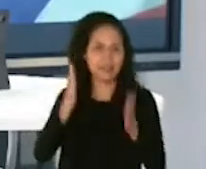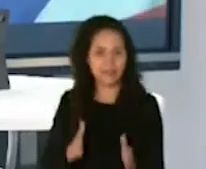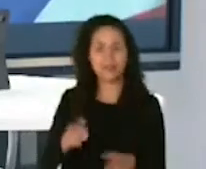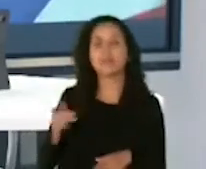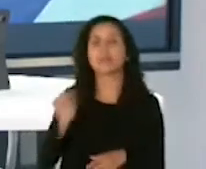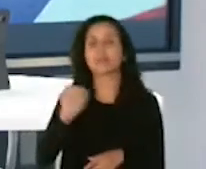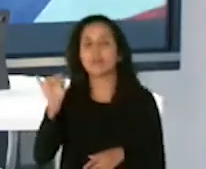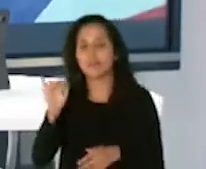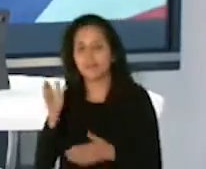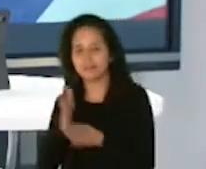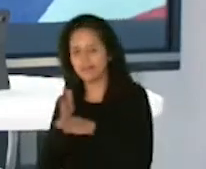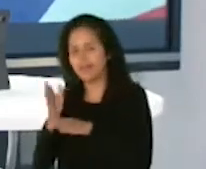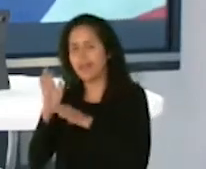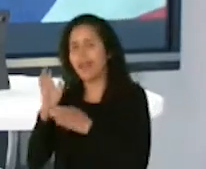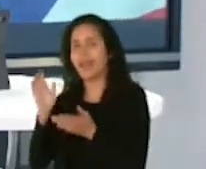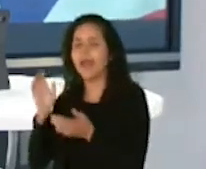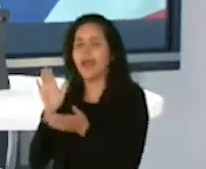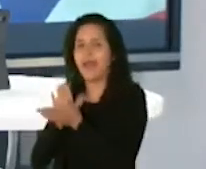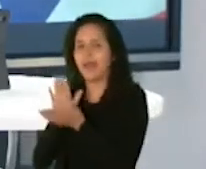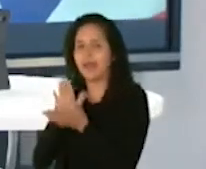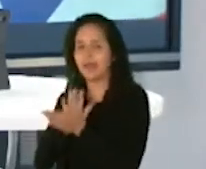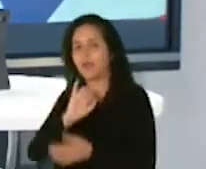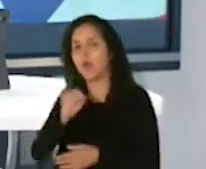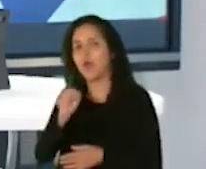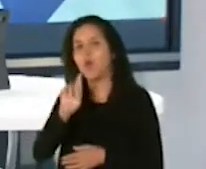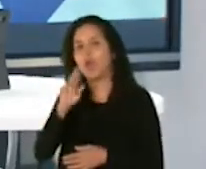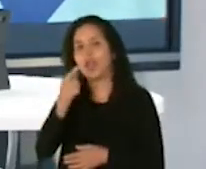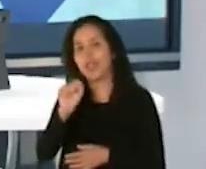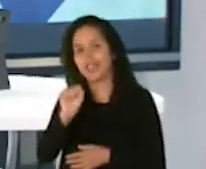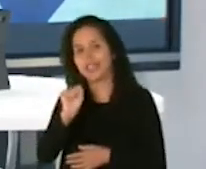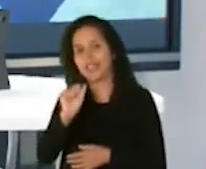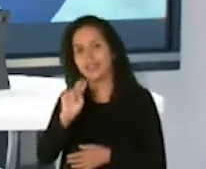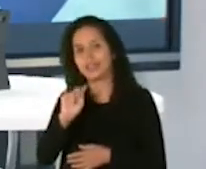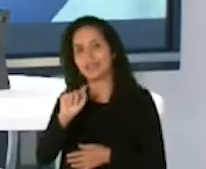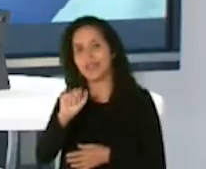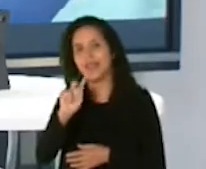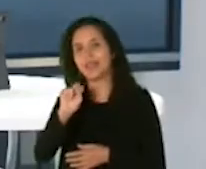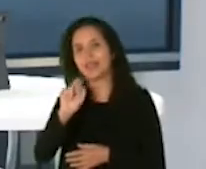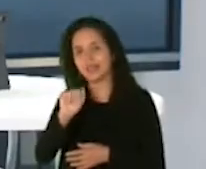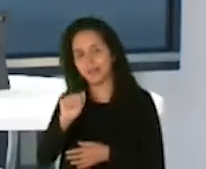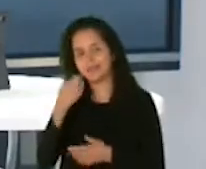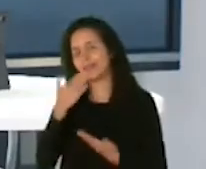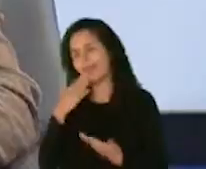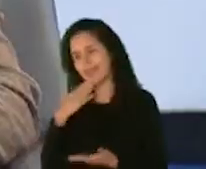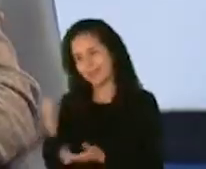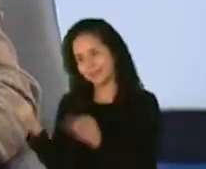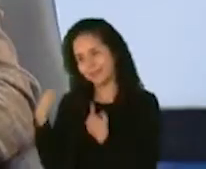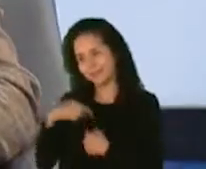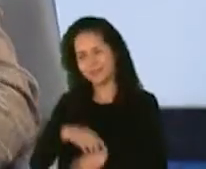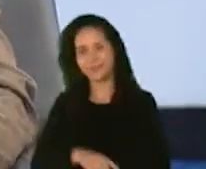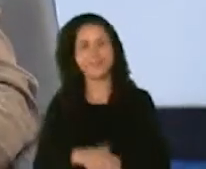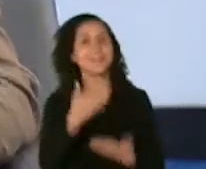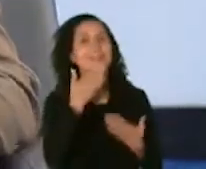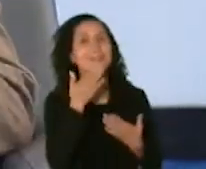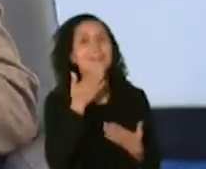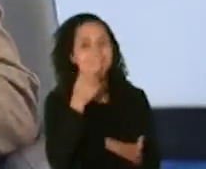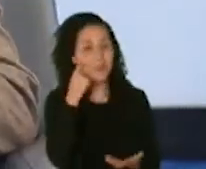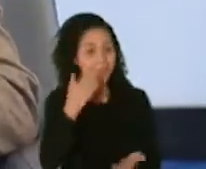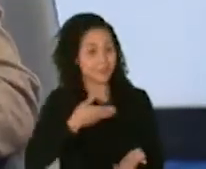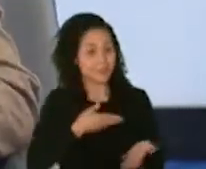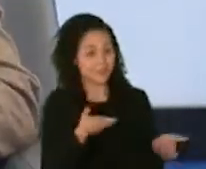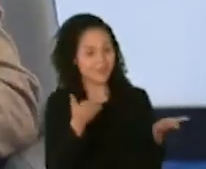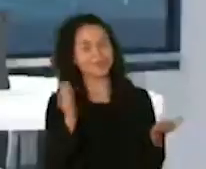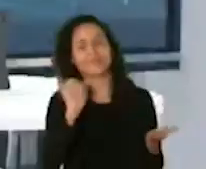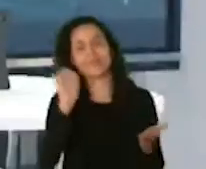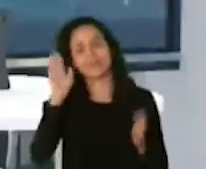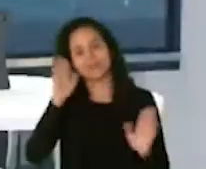y académico puertorriqueño el doctor Jorge Santana Bagur gracias por acompañarnos doctor gracias a ustedes por la invitación y